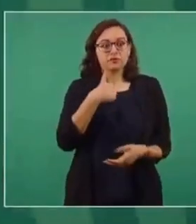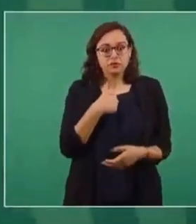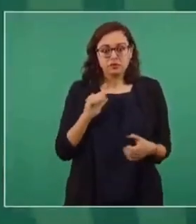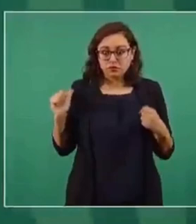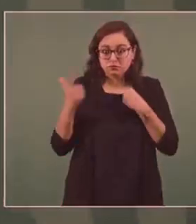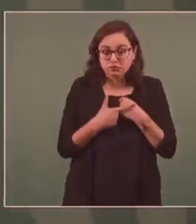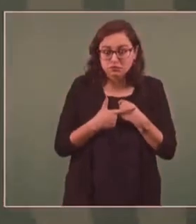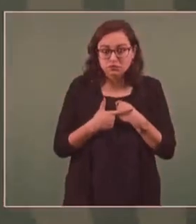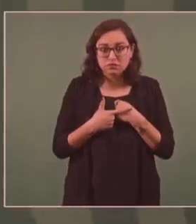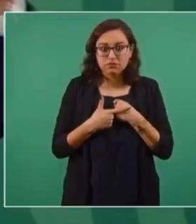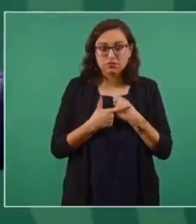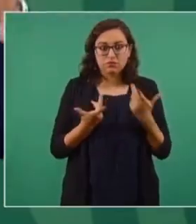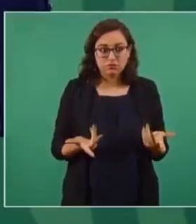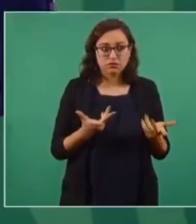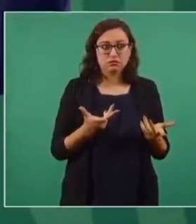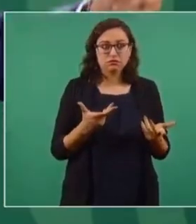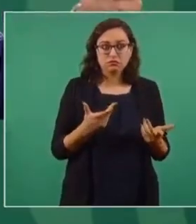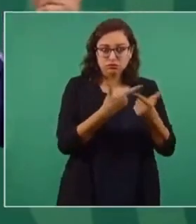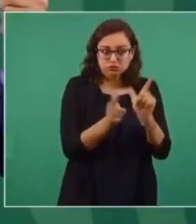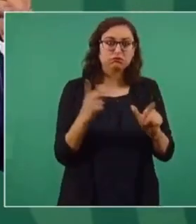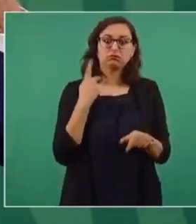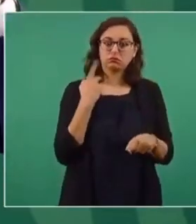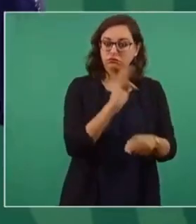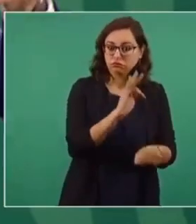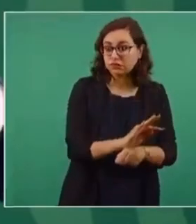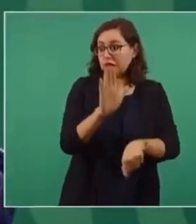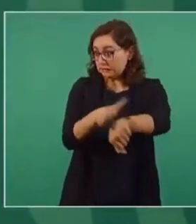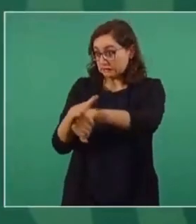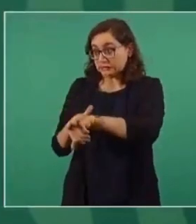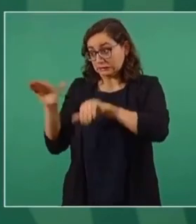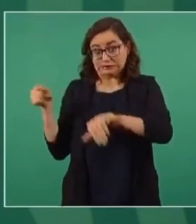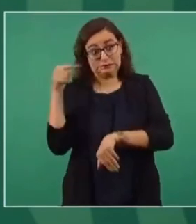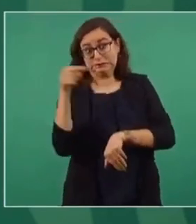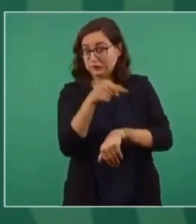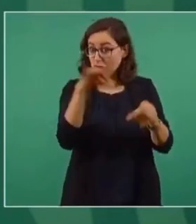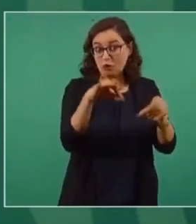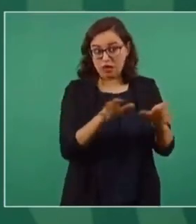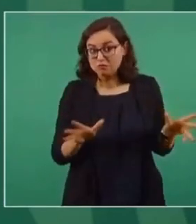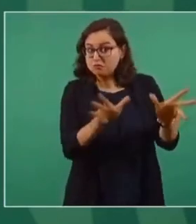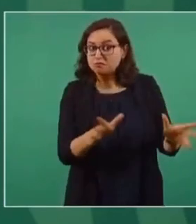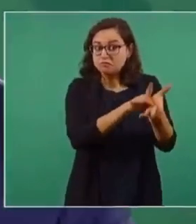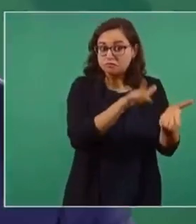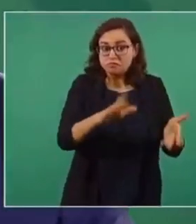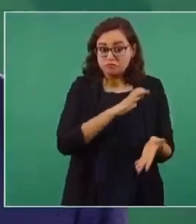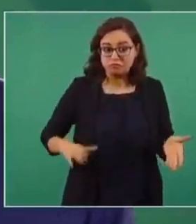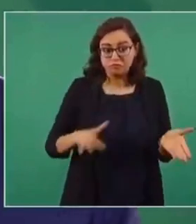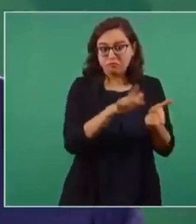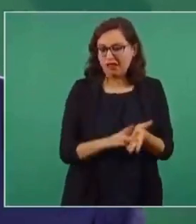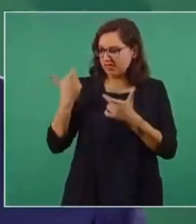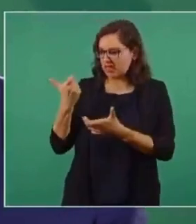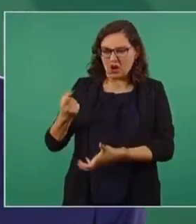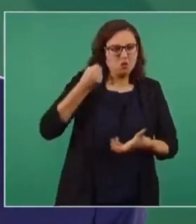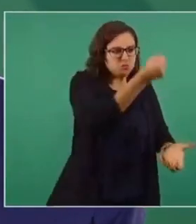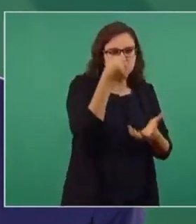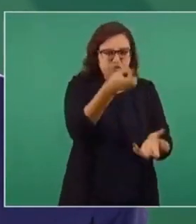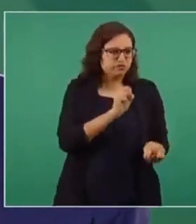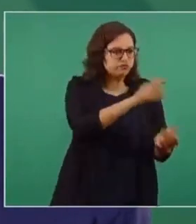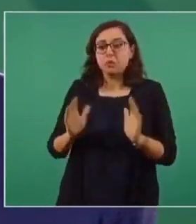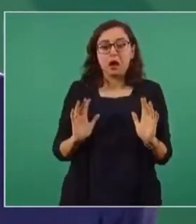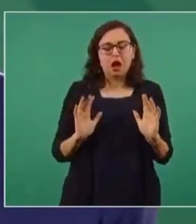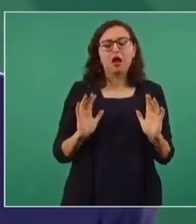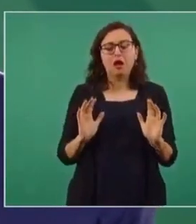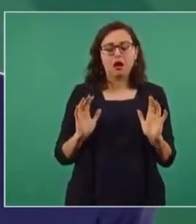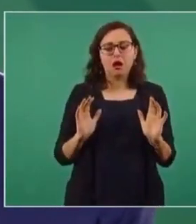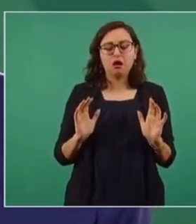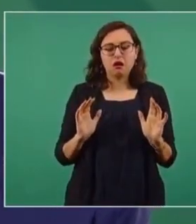llamando a votar o apoyando candidatos o utilizando los recursos con esos propósitos,